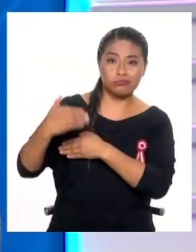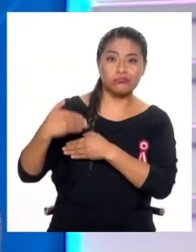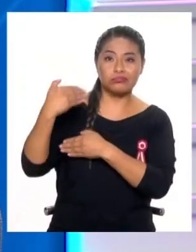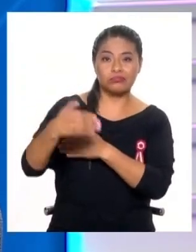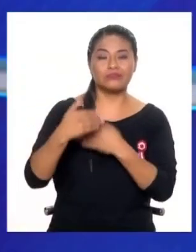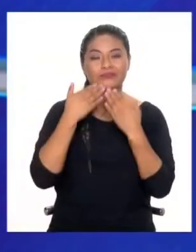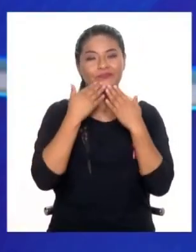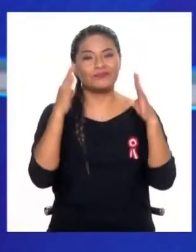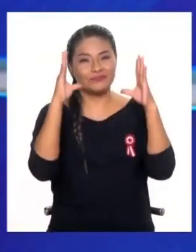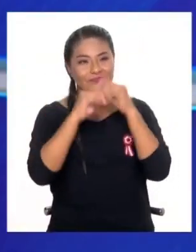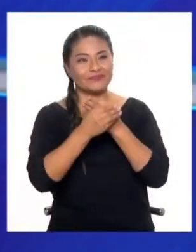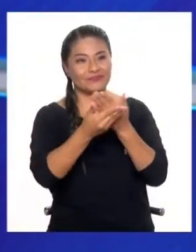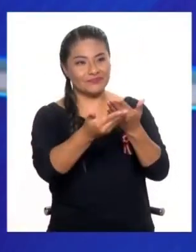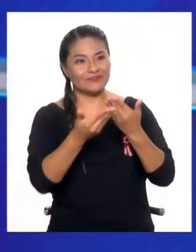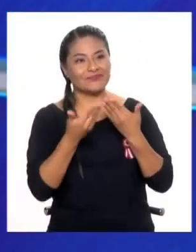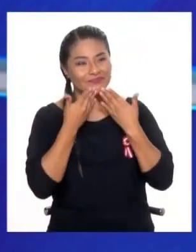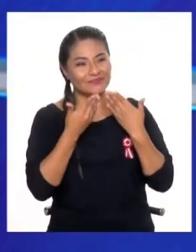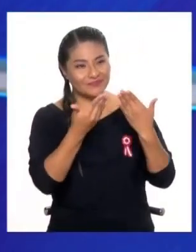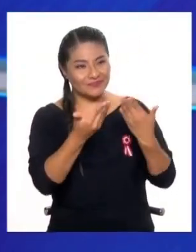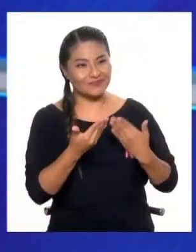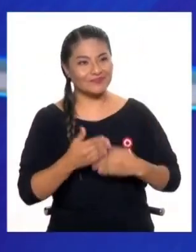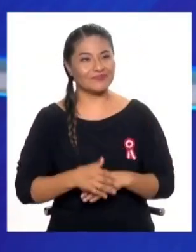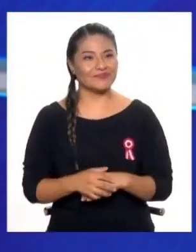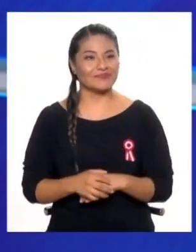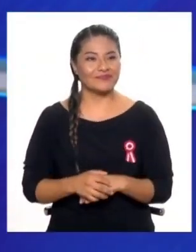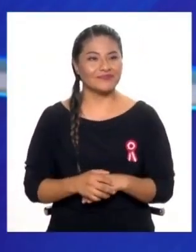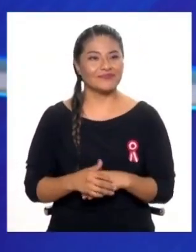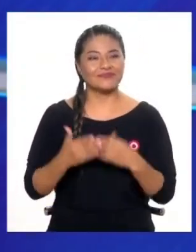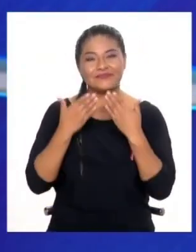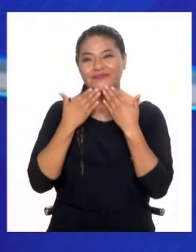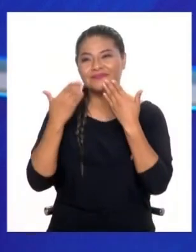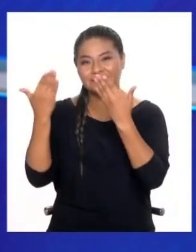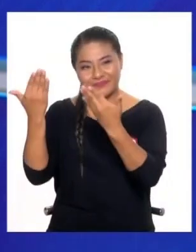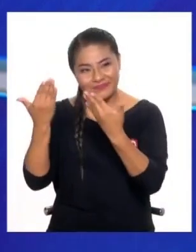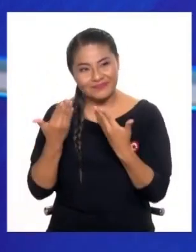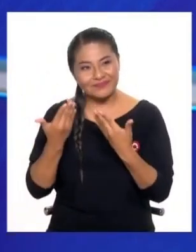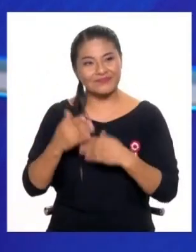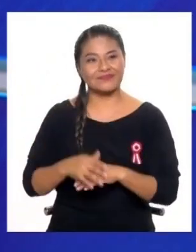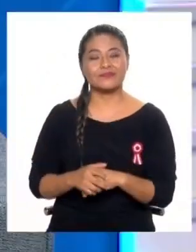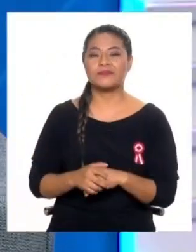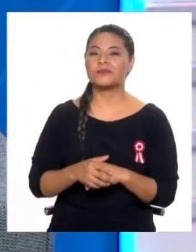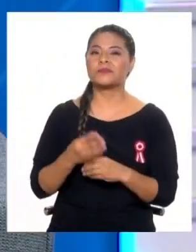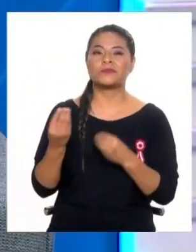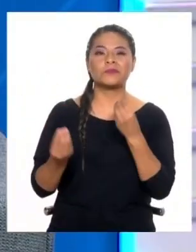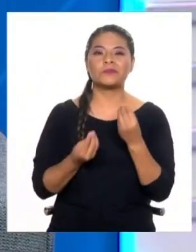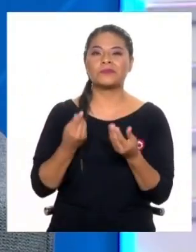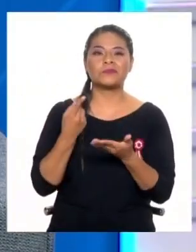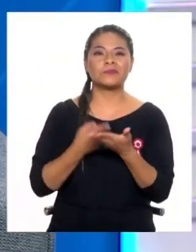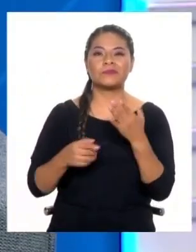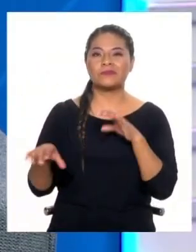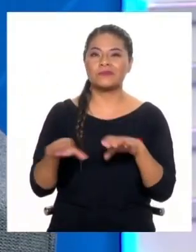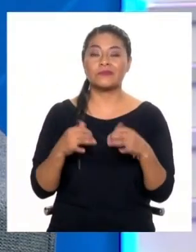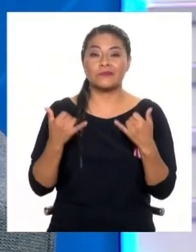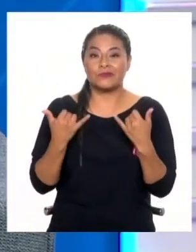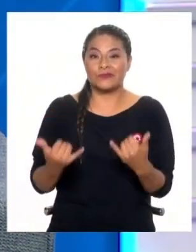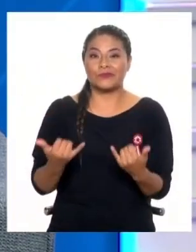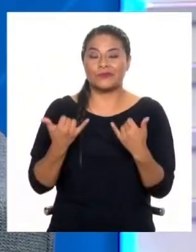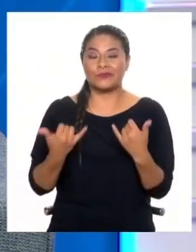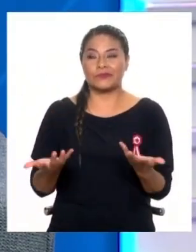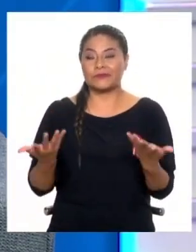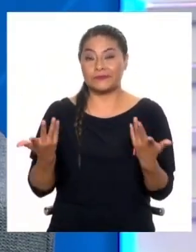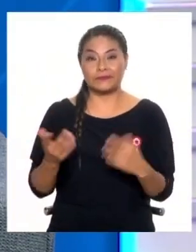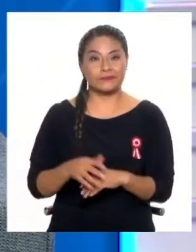Buenas noches, exministro. Gracias por estar con nosotros. Buenas noches, Maite. Gracias por la invitación. ¿Qué hacemos para mitigar esta situación que ya está